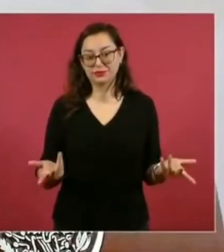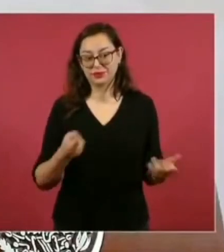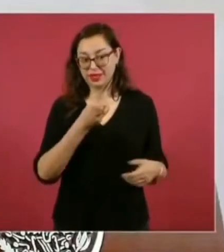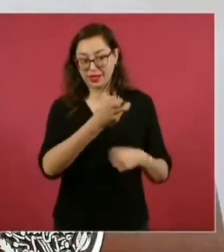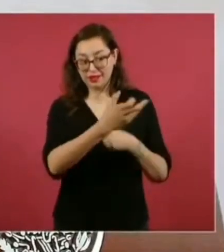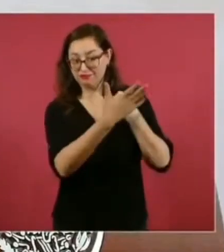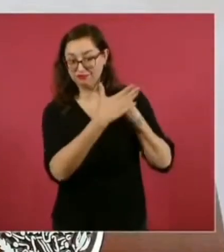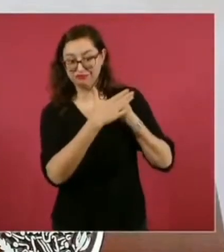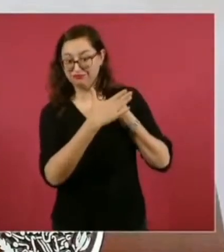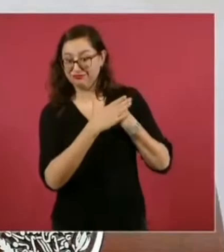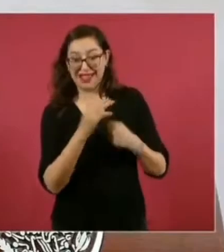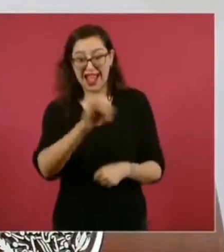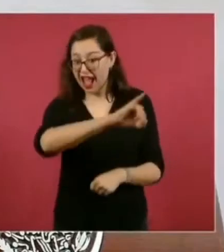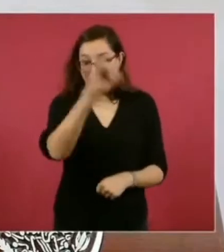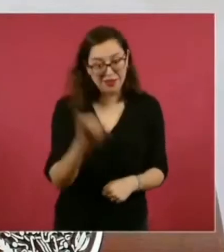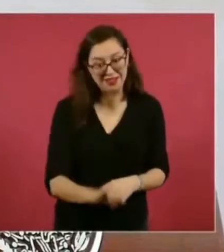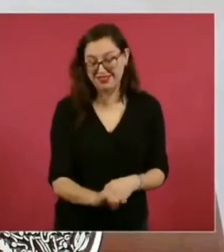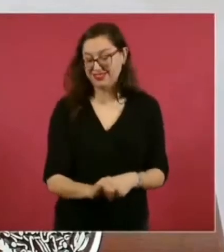llamados.